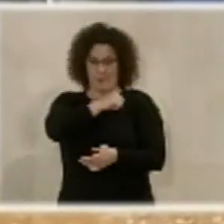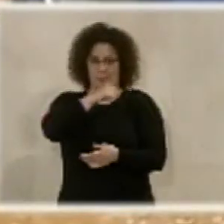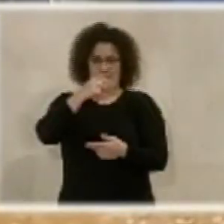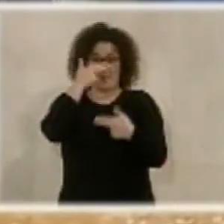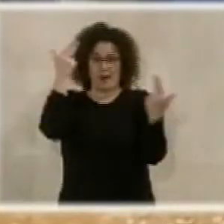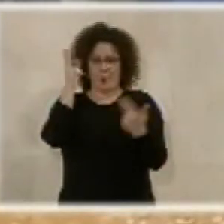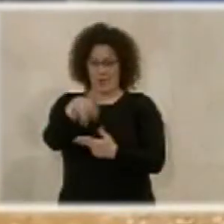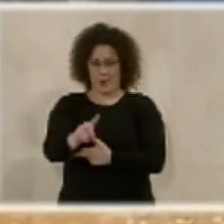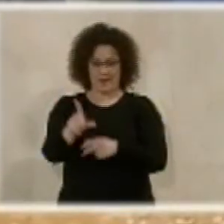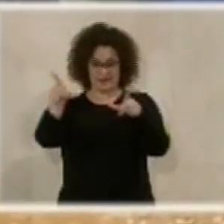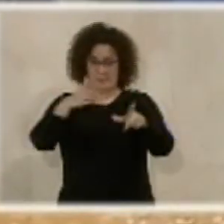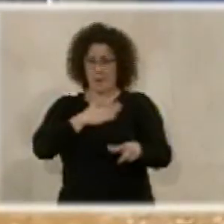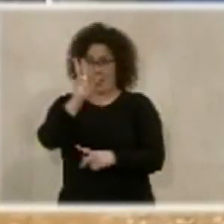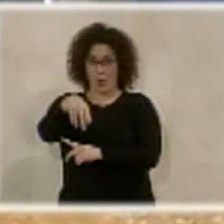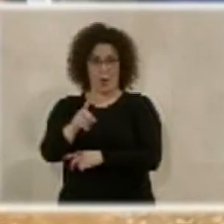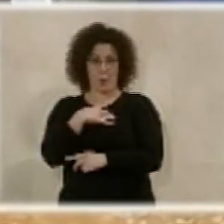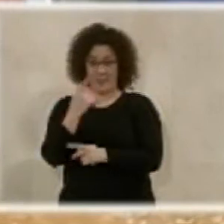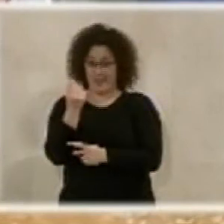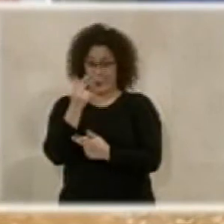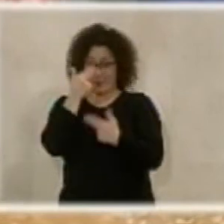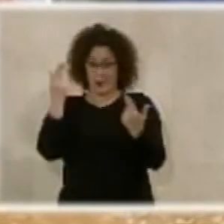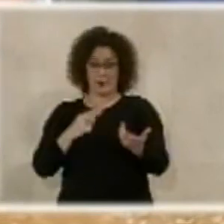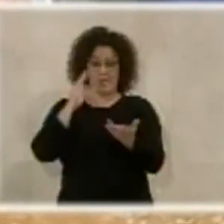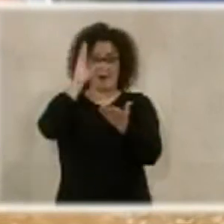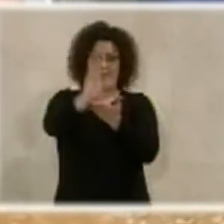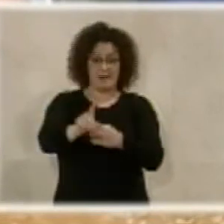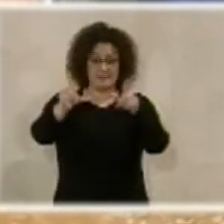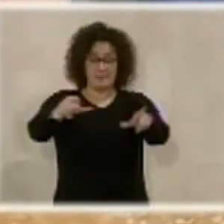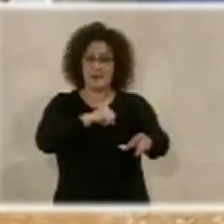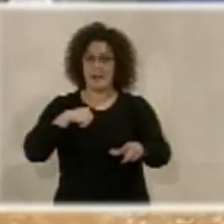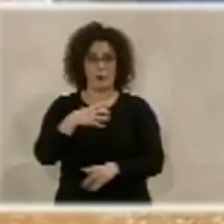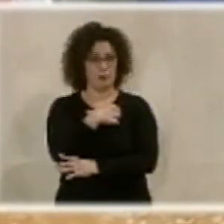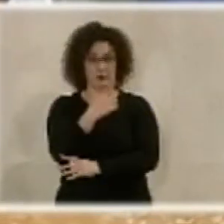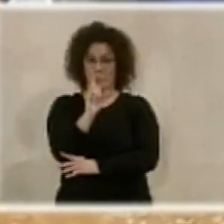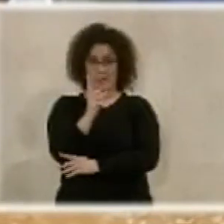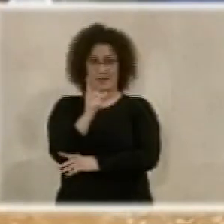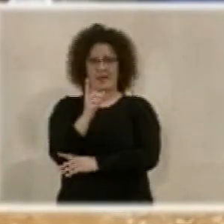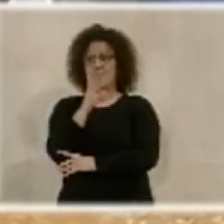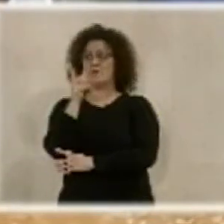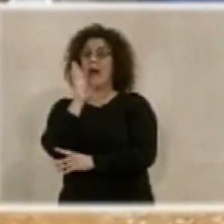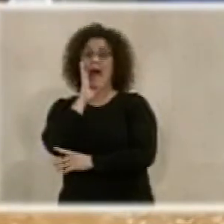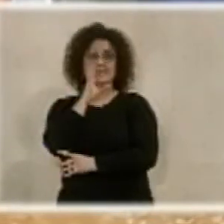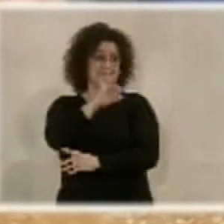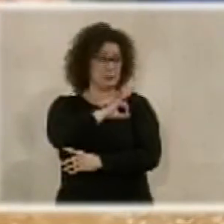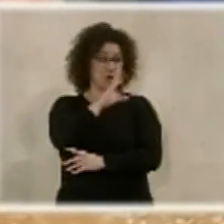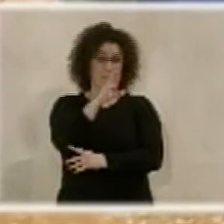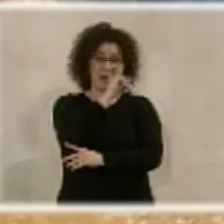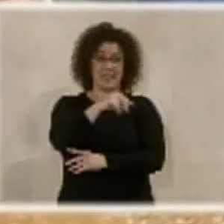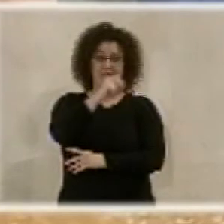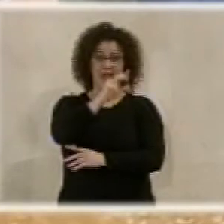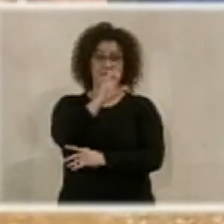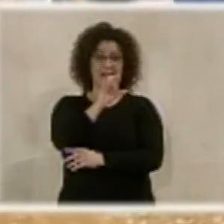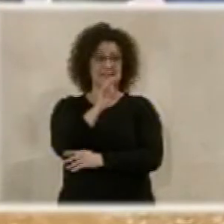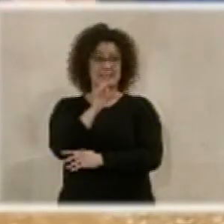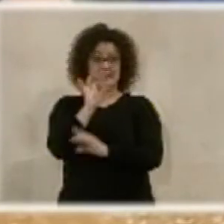y que no podemos invertir presupuesto municipal. Por eso tampoco estoy de acuerdo en lo que hay en esa afirmación que es que ha dicho el señor Pérez Nava, en que esta moción